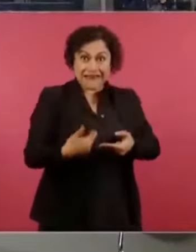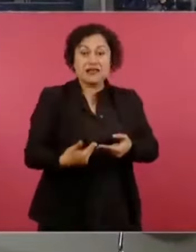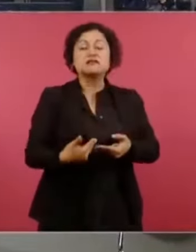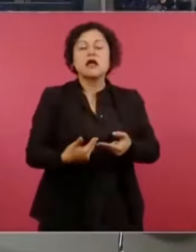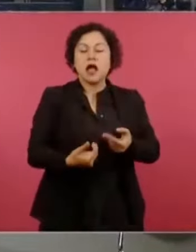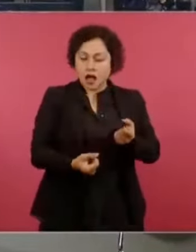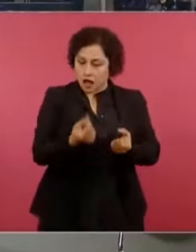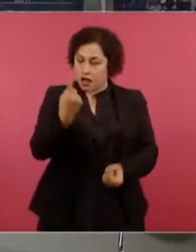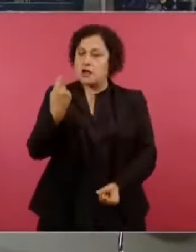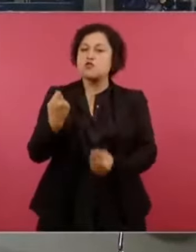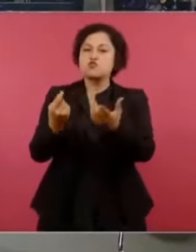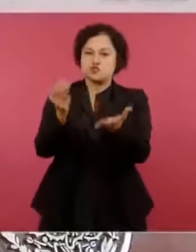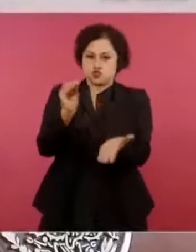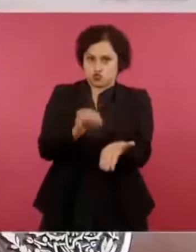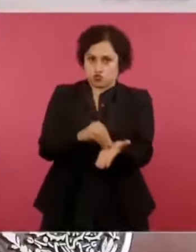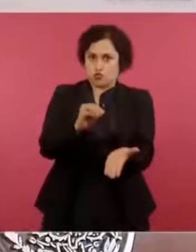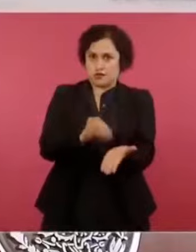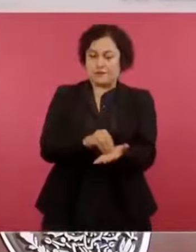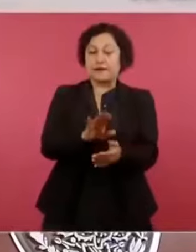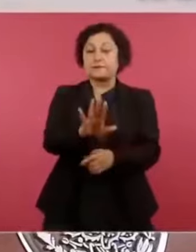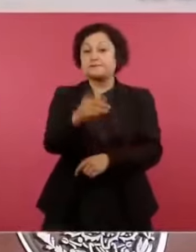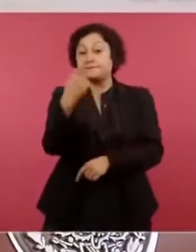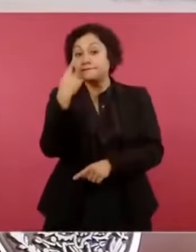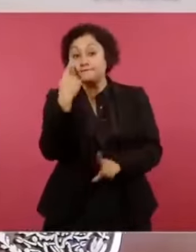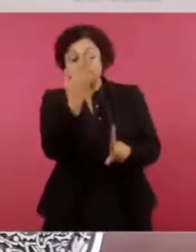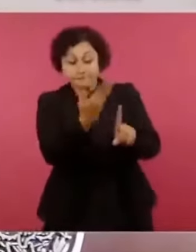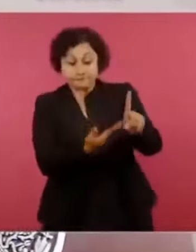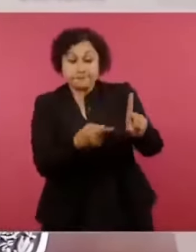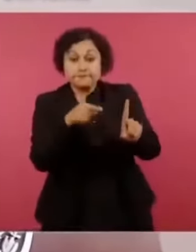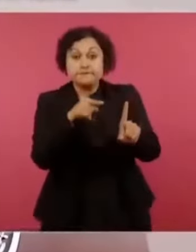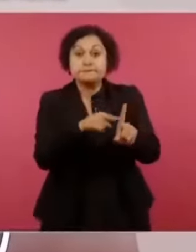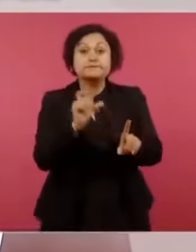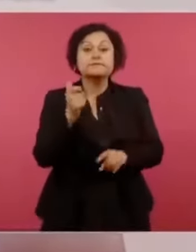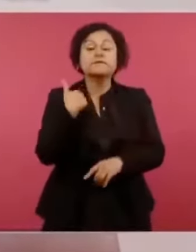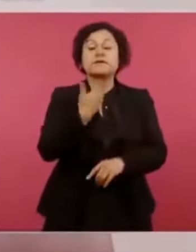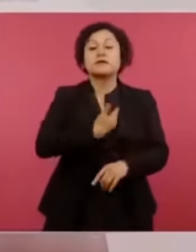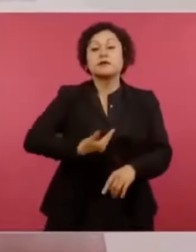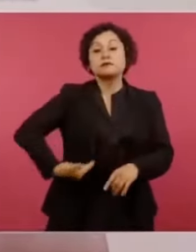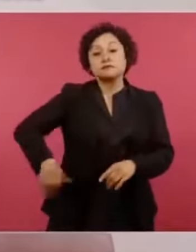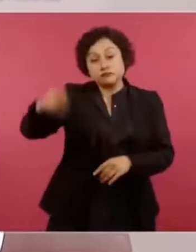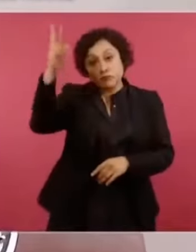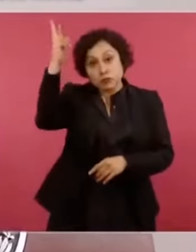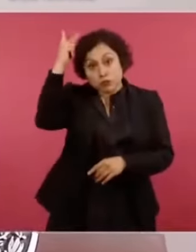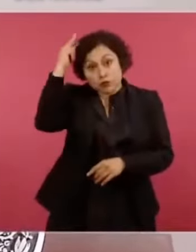Porfirio Díaz era el